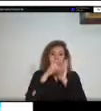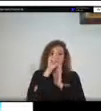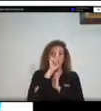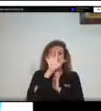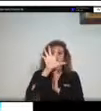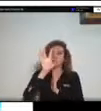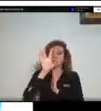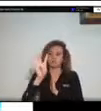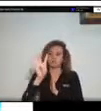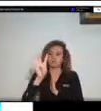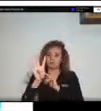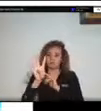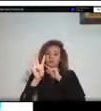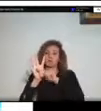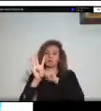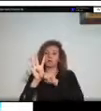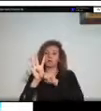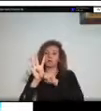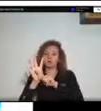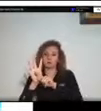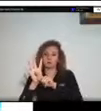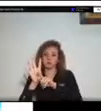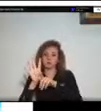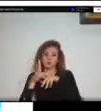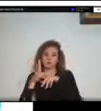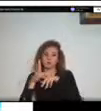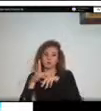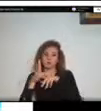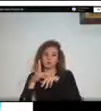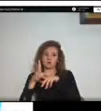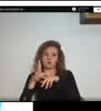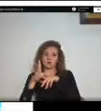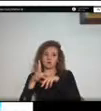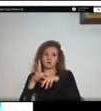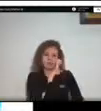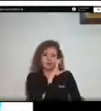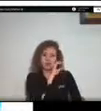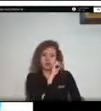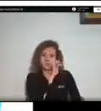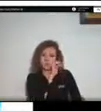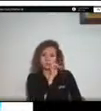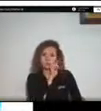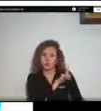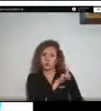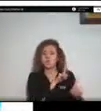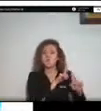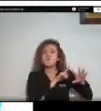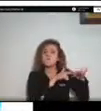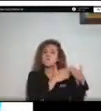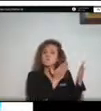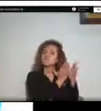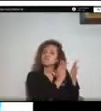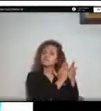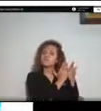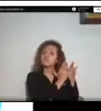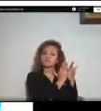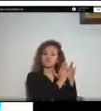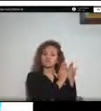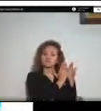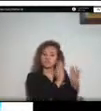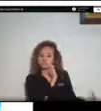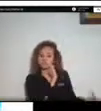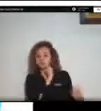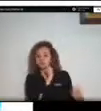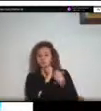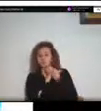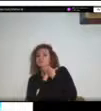Ecopetrol dentro de todos sus campos la información de los municipios partiendo de sus comités